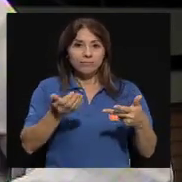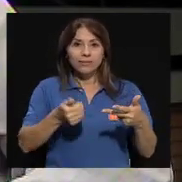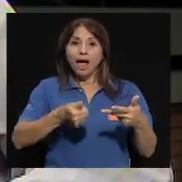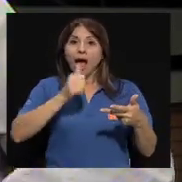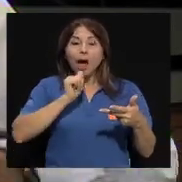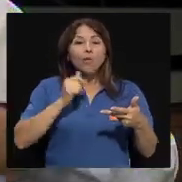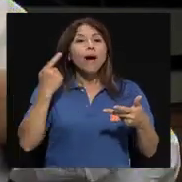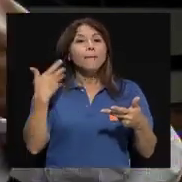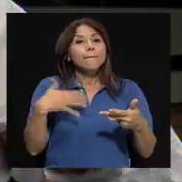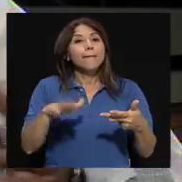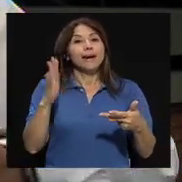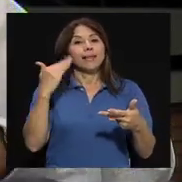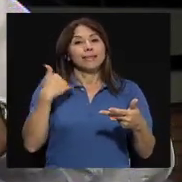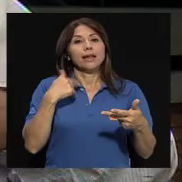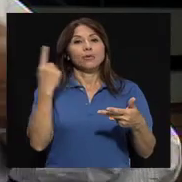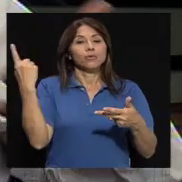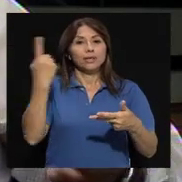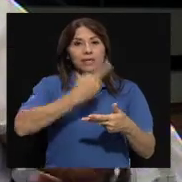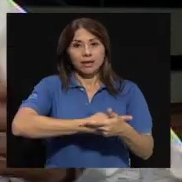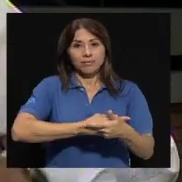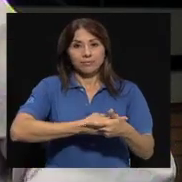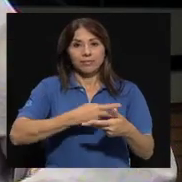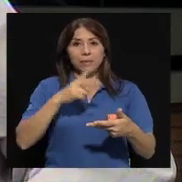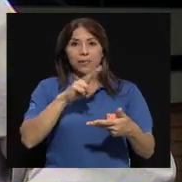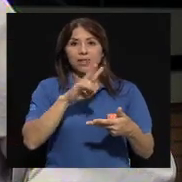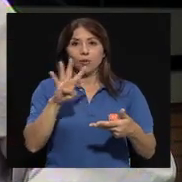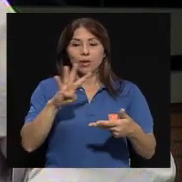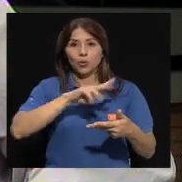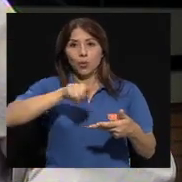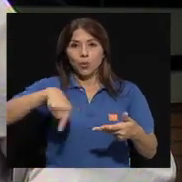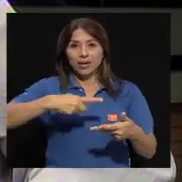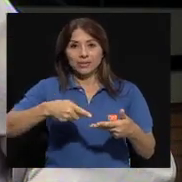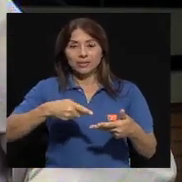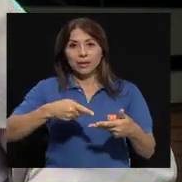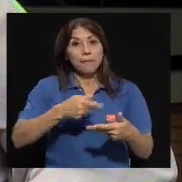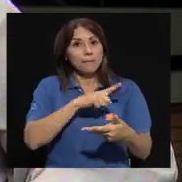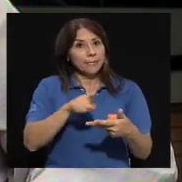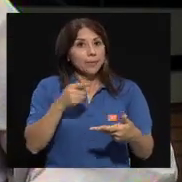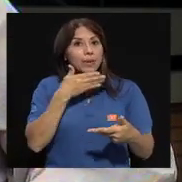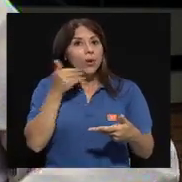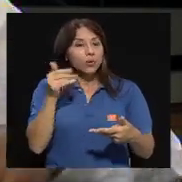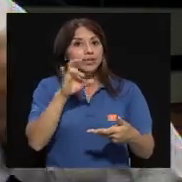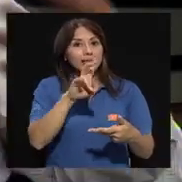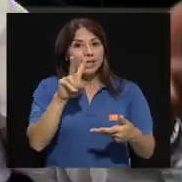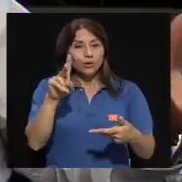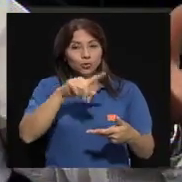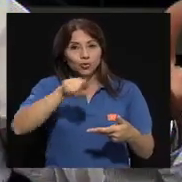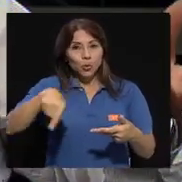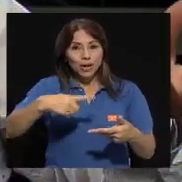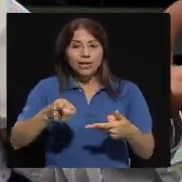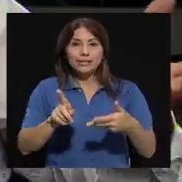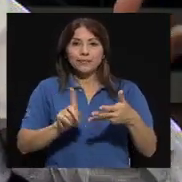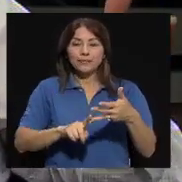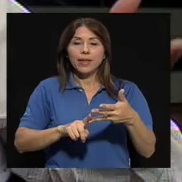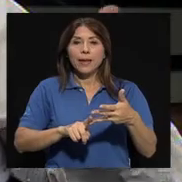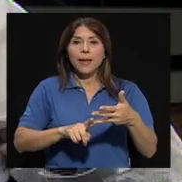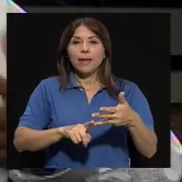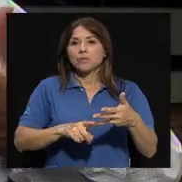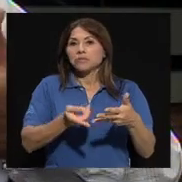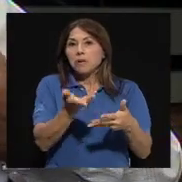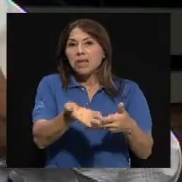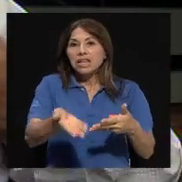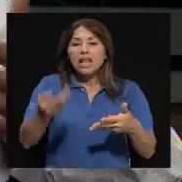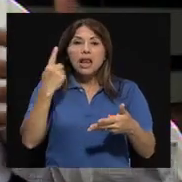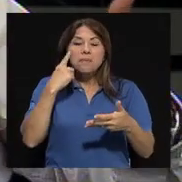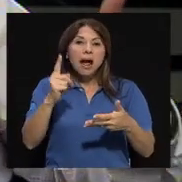abastecer por lo menos por 24 horas, lo ideal son 72 horas, 3 días. Entonces, material para trauma,